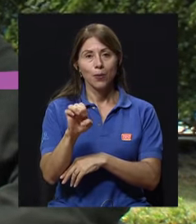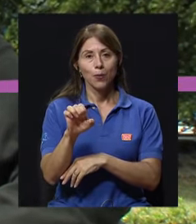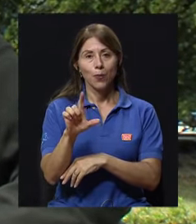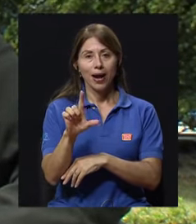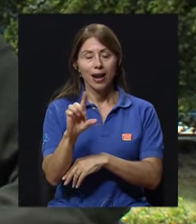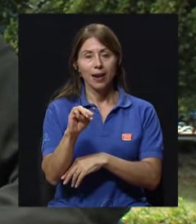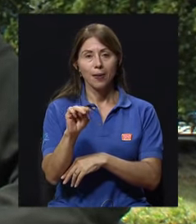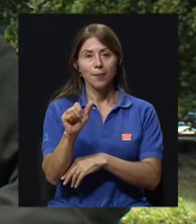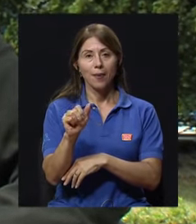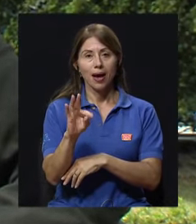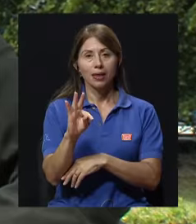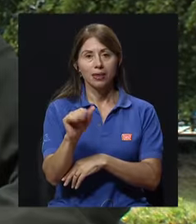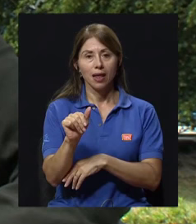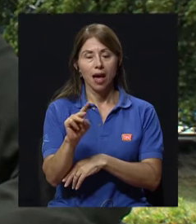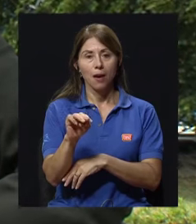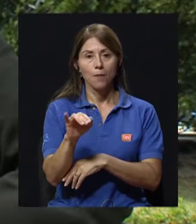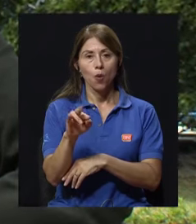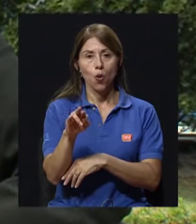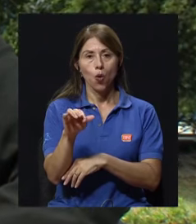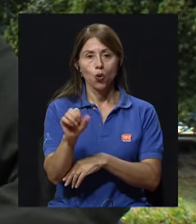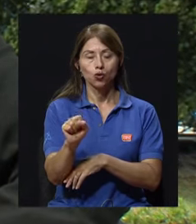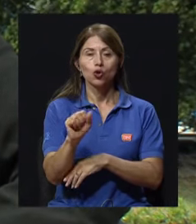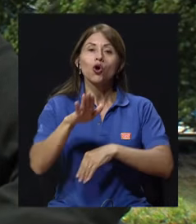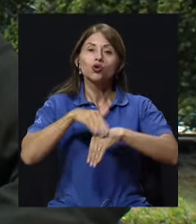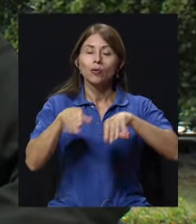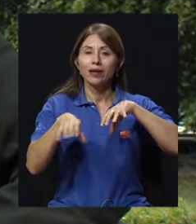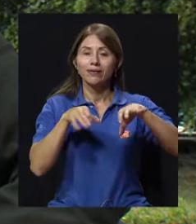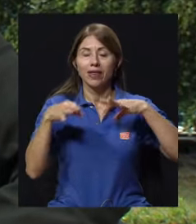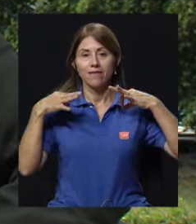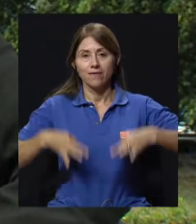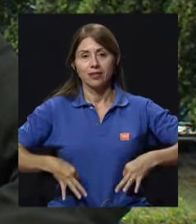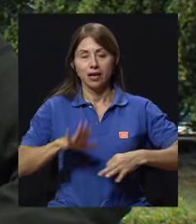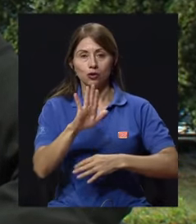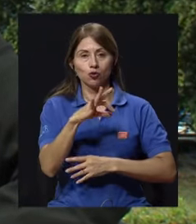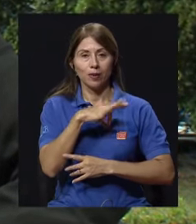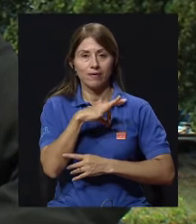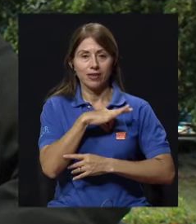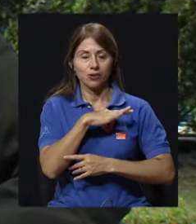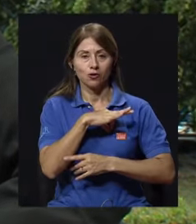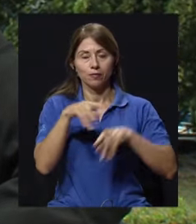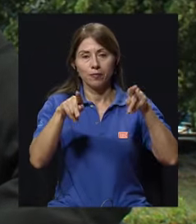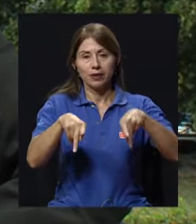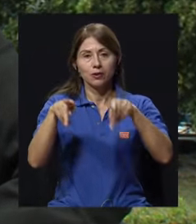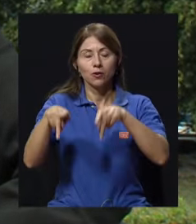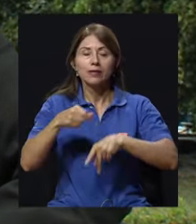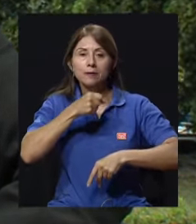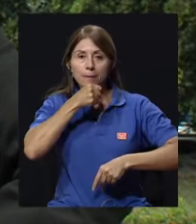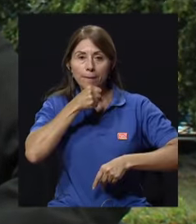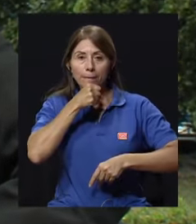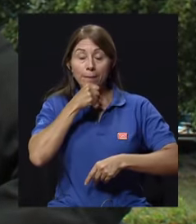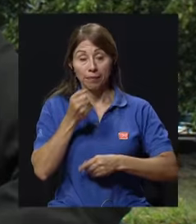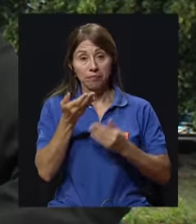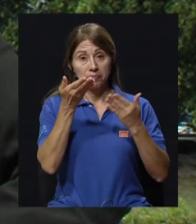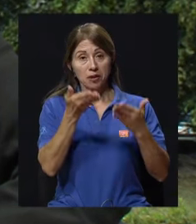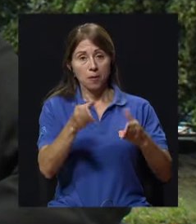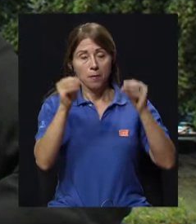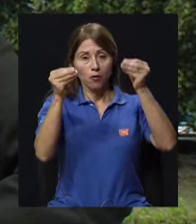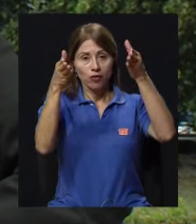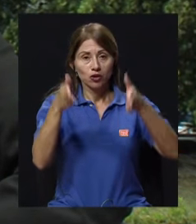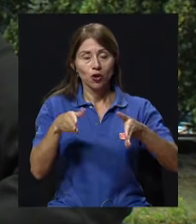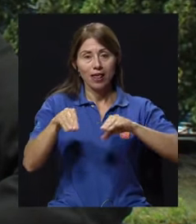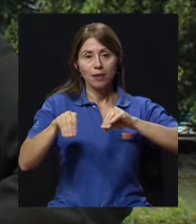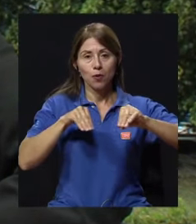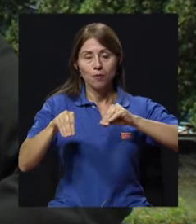Matamoros acerca de la actividad física y los beneficios de esta en las personas adultas mayores. Maribel Matamoros es